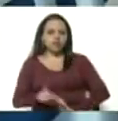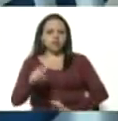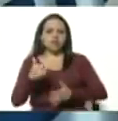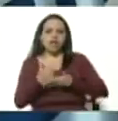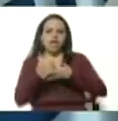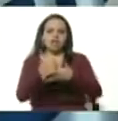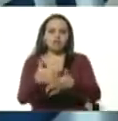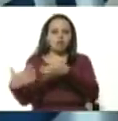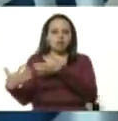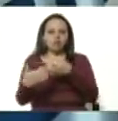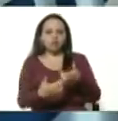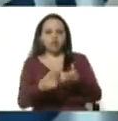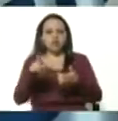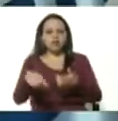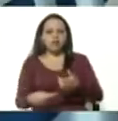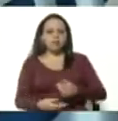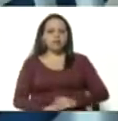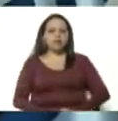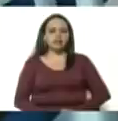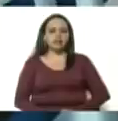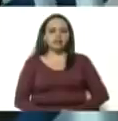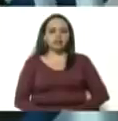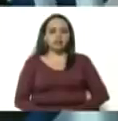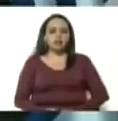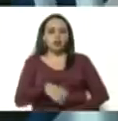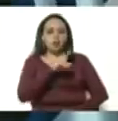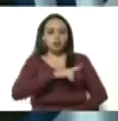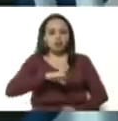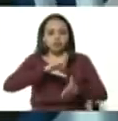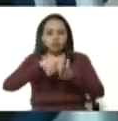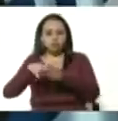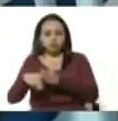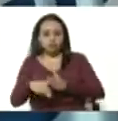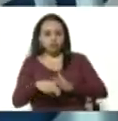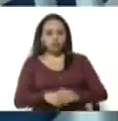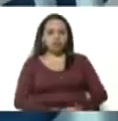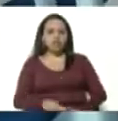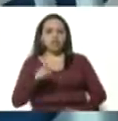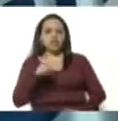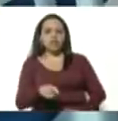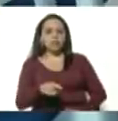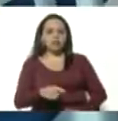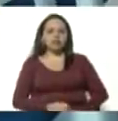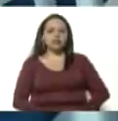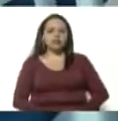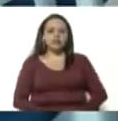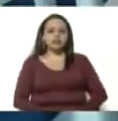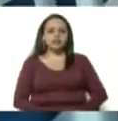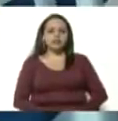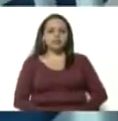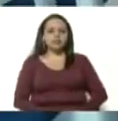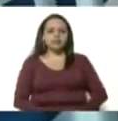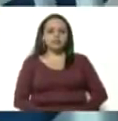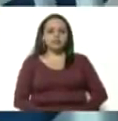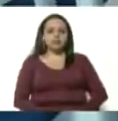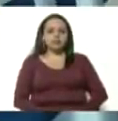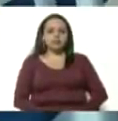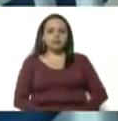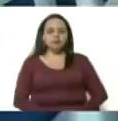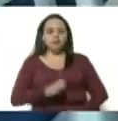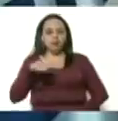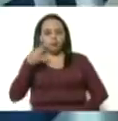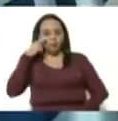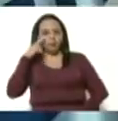corrupción entre particulares y asociación para delinquir. Como podemos